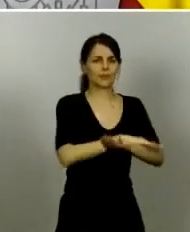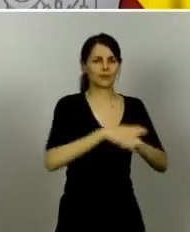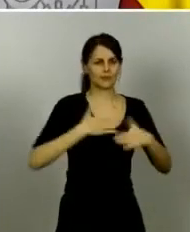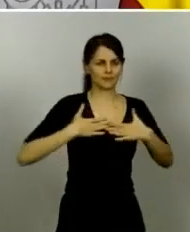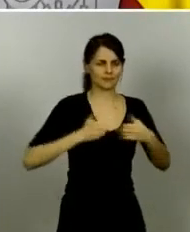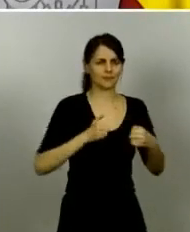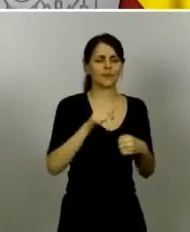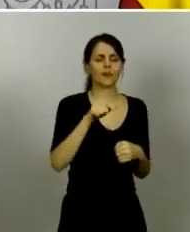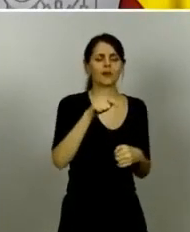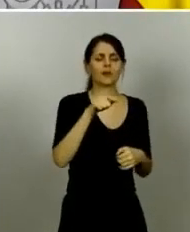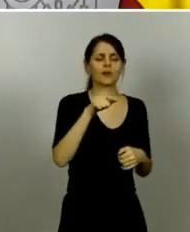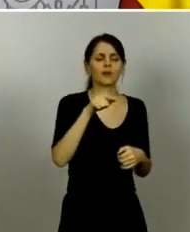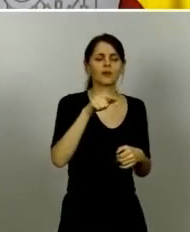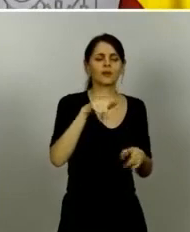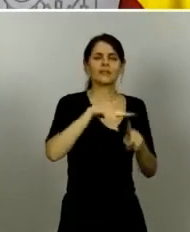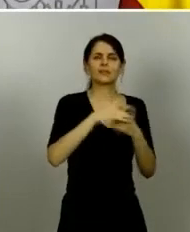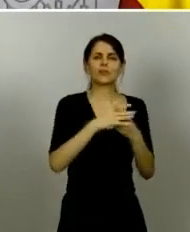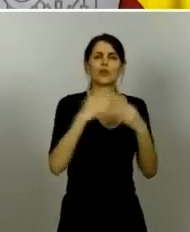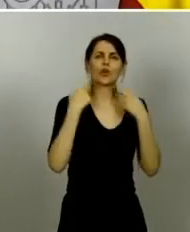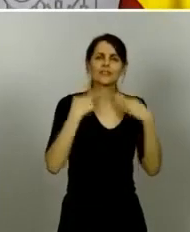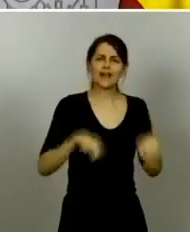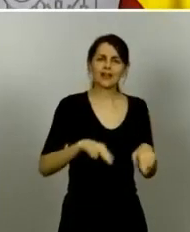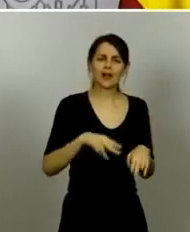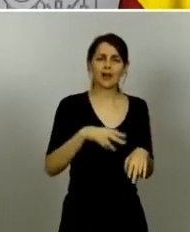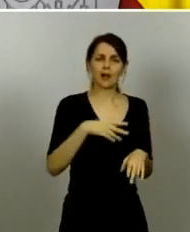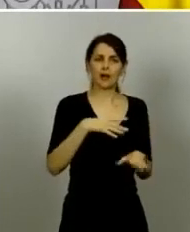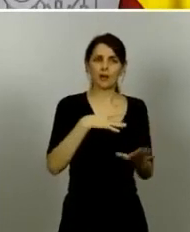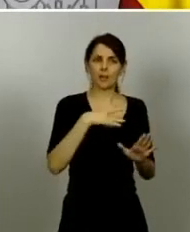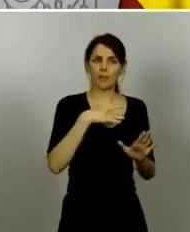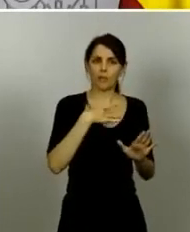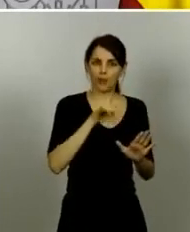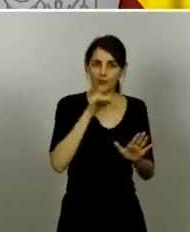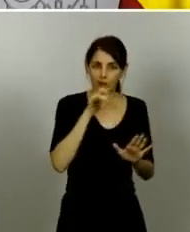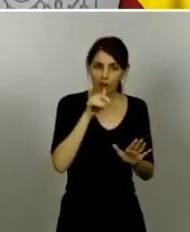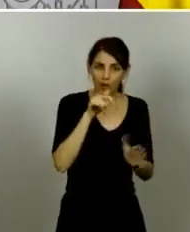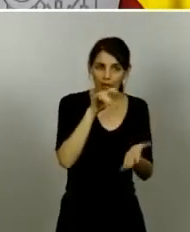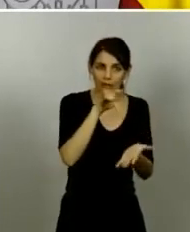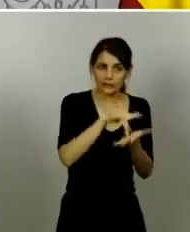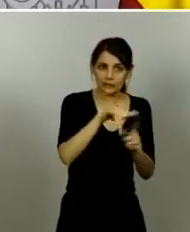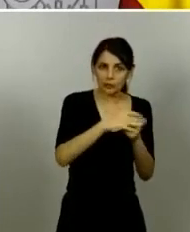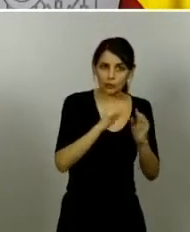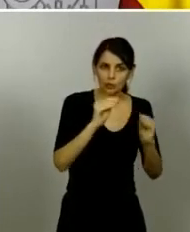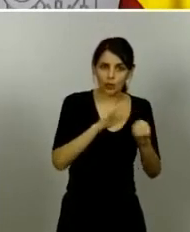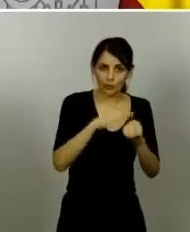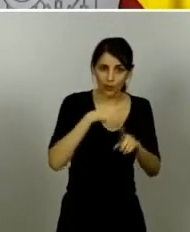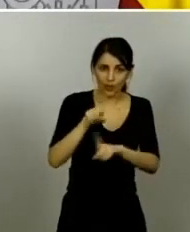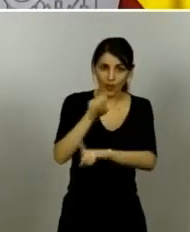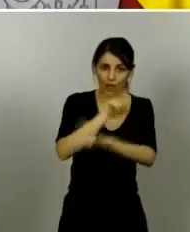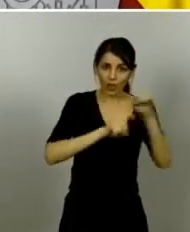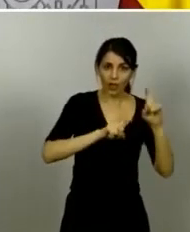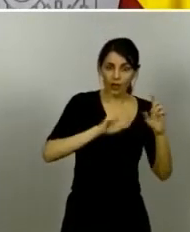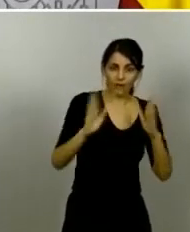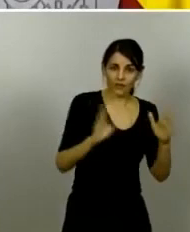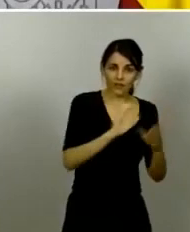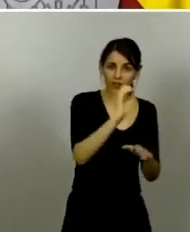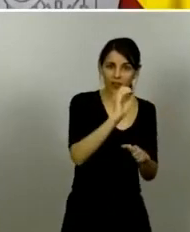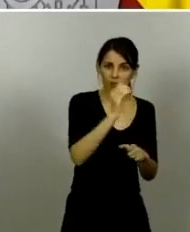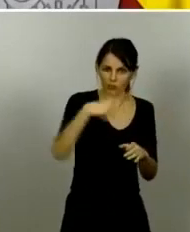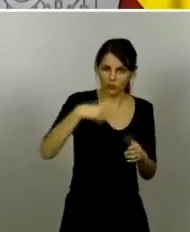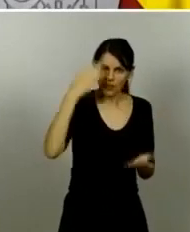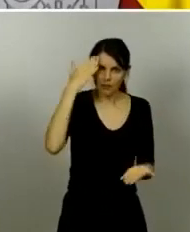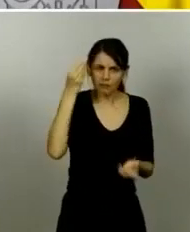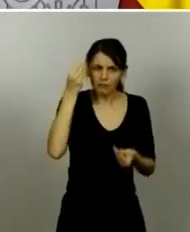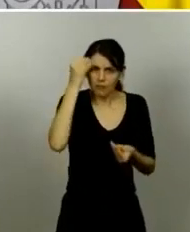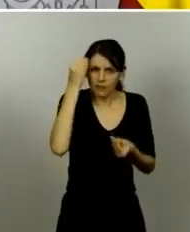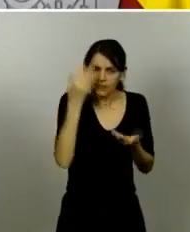situación en Lleida podría suponer que tenga que volver a la fase 0 ¿se han llegado a plantear esa posibilidad? ¿Nos podría explicar cómo está